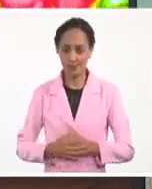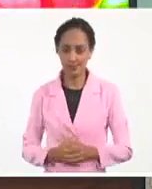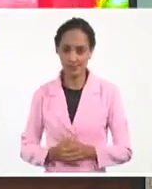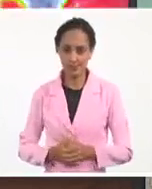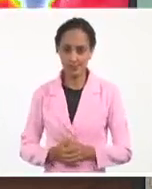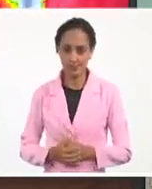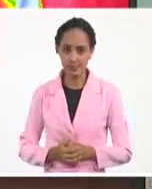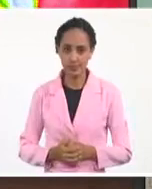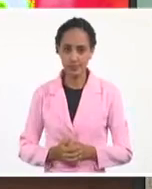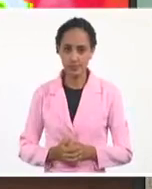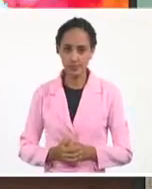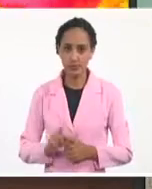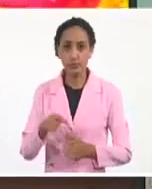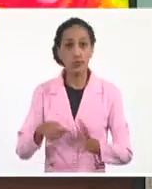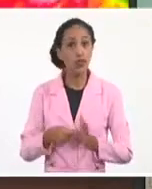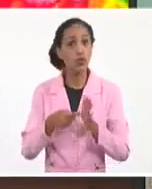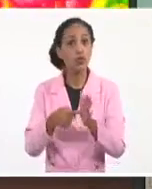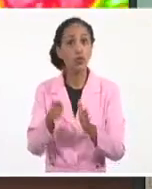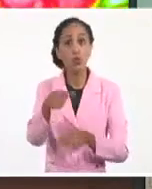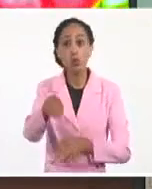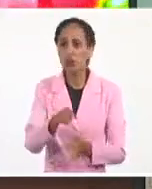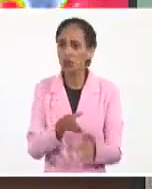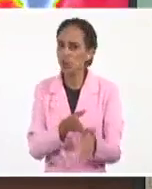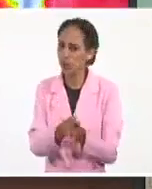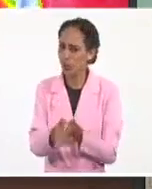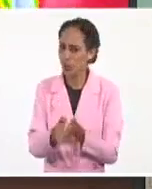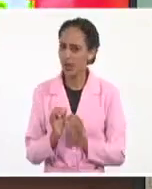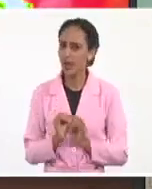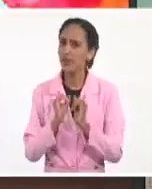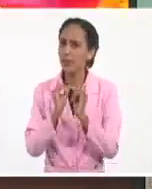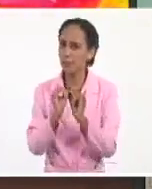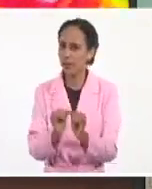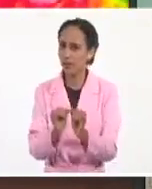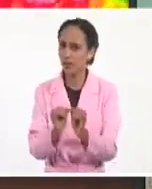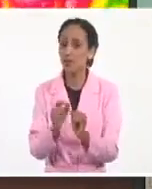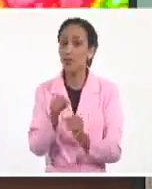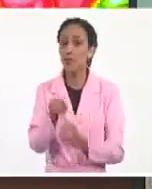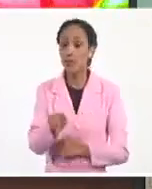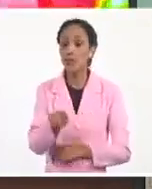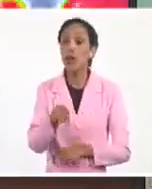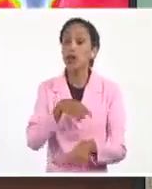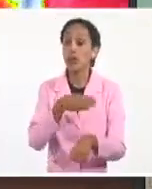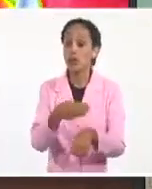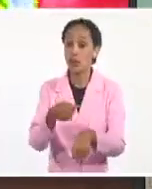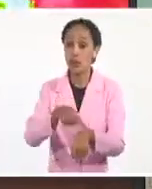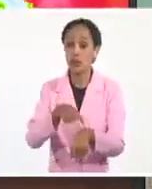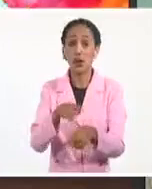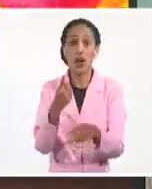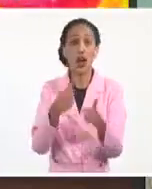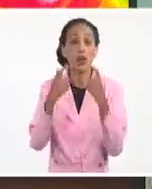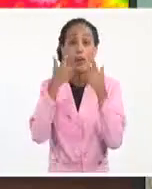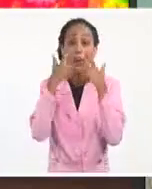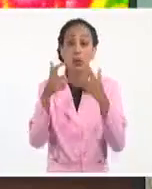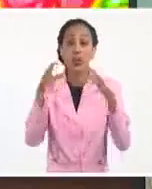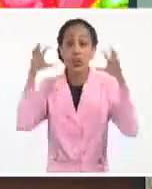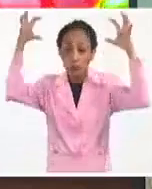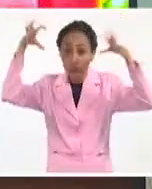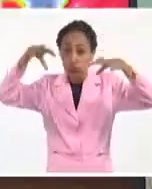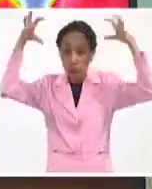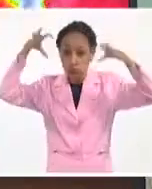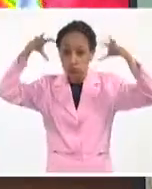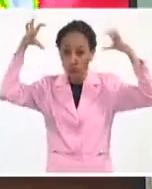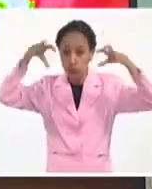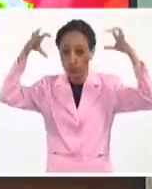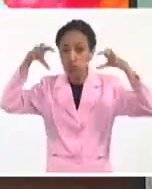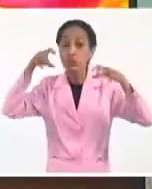llamada es a seguir la información, seguirla. De momento, hay un factor muy importante, que son las lluvias, sobre todo